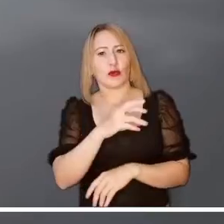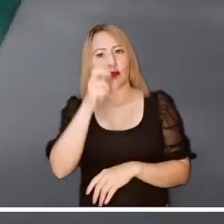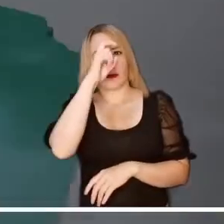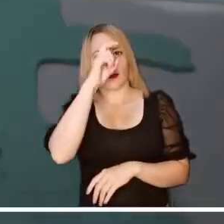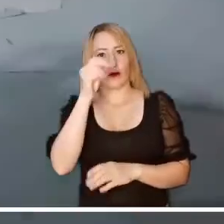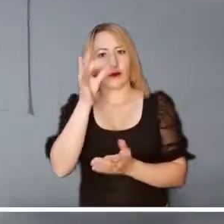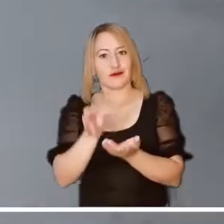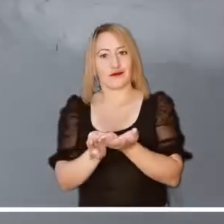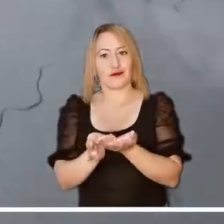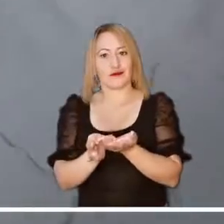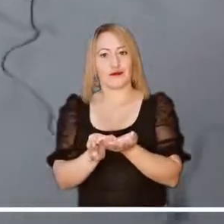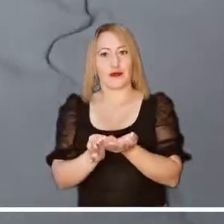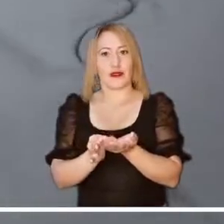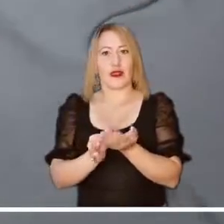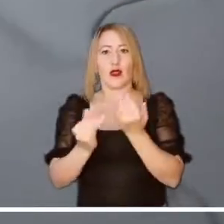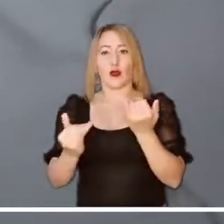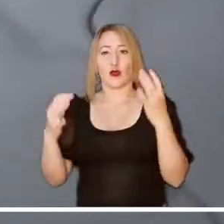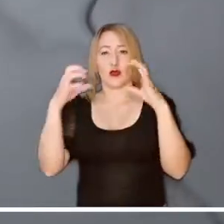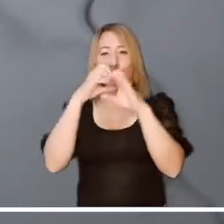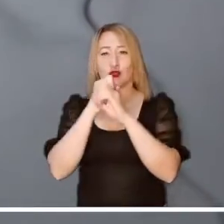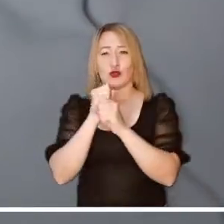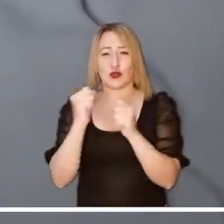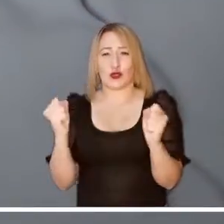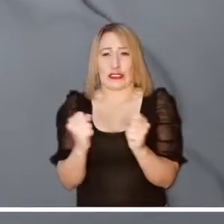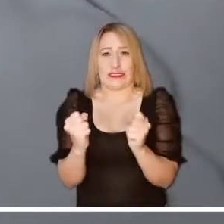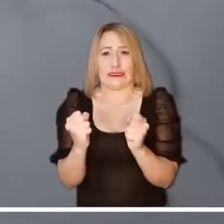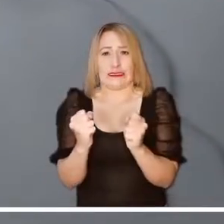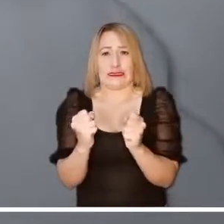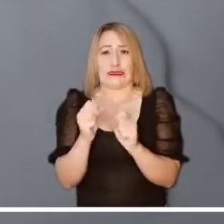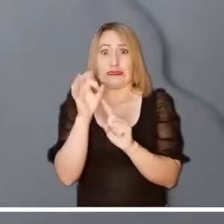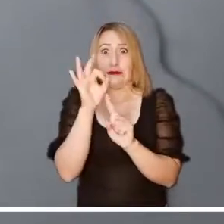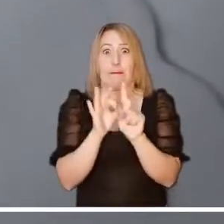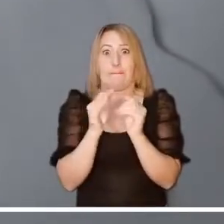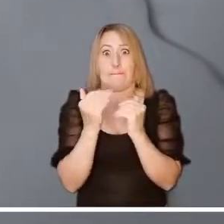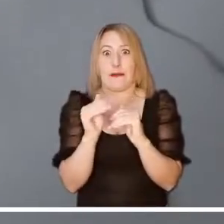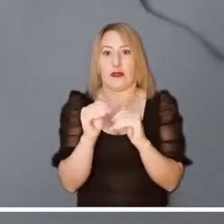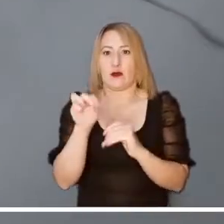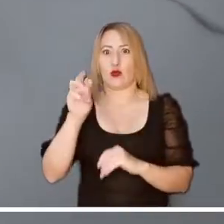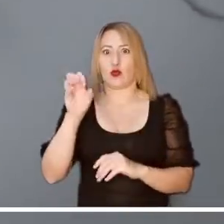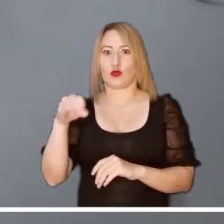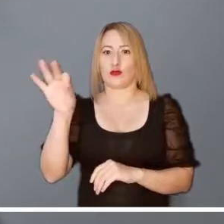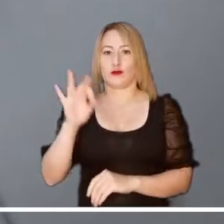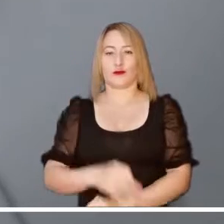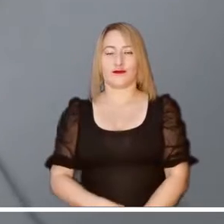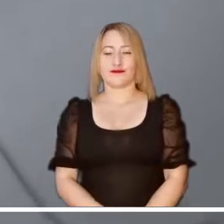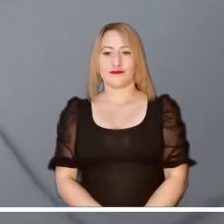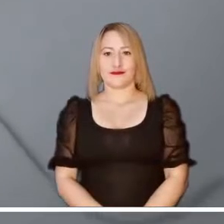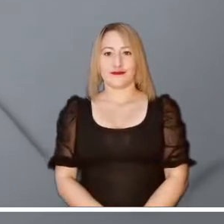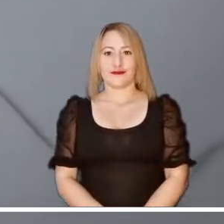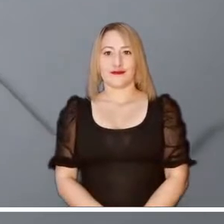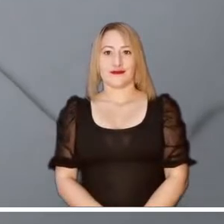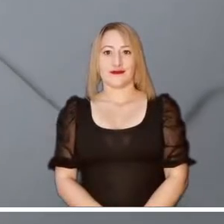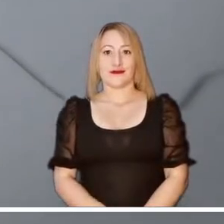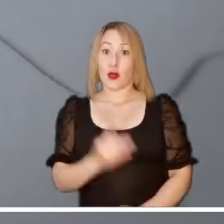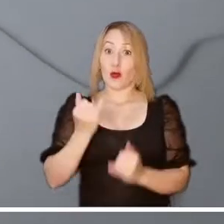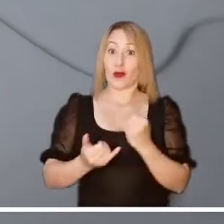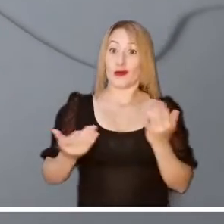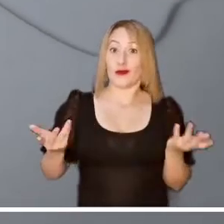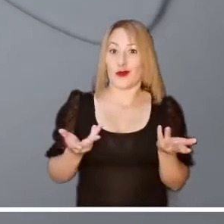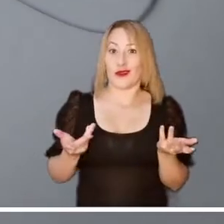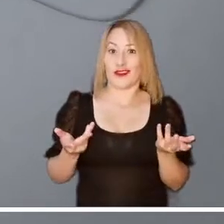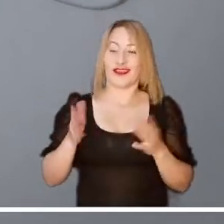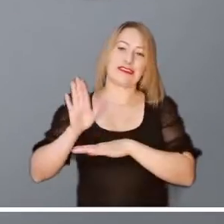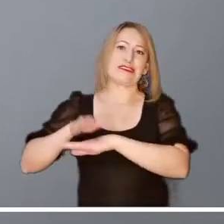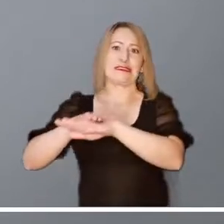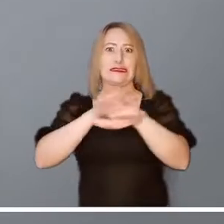área. Finalmente, algunas lloviznas son posibles en el oriente y norte de la capital. Se espera una noche fría porque se advierte